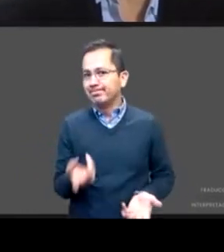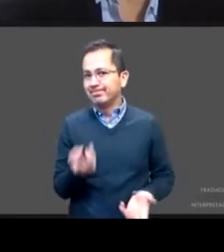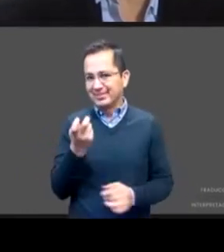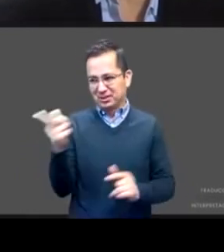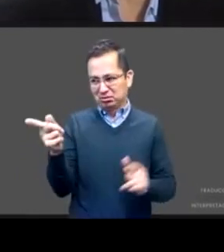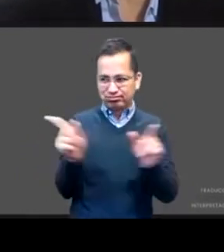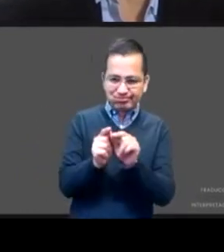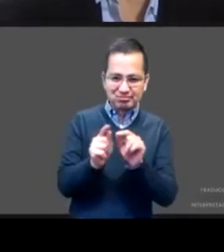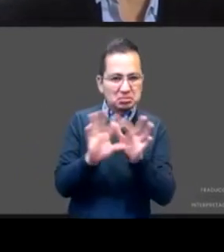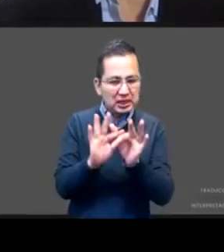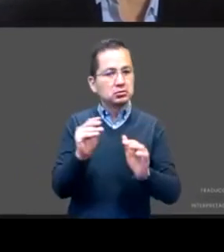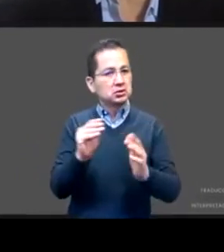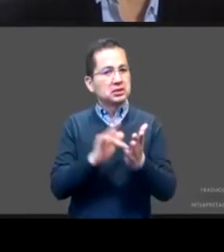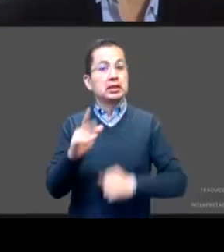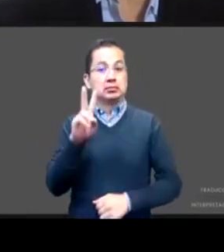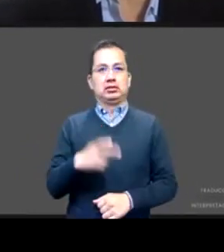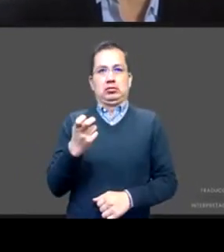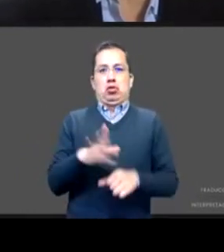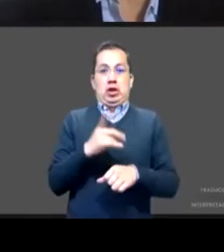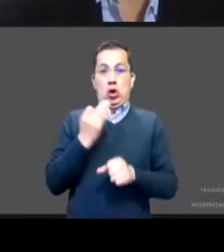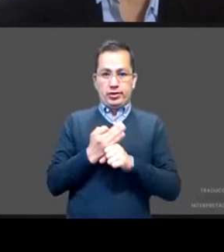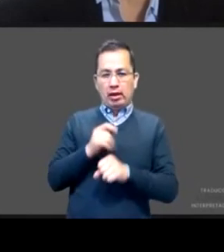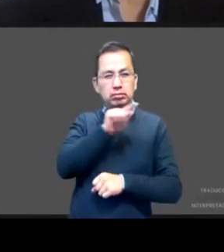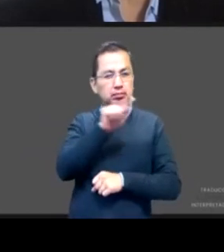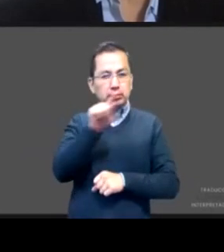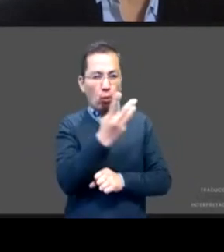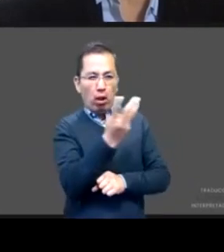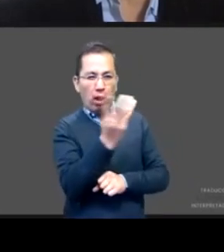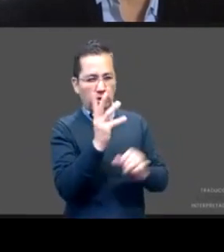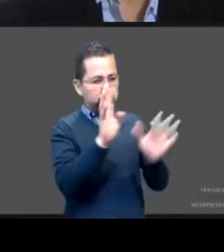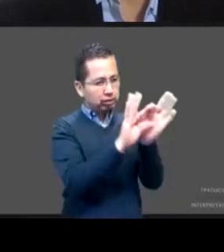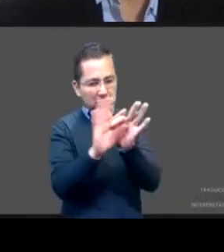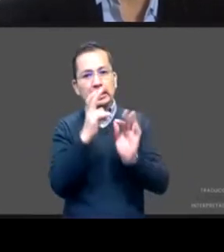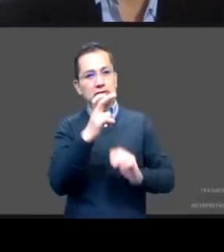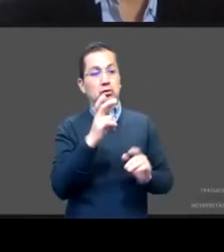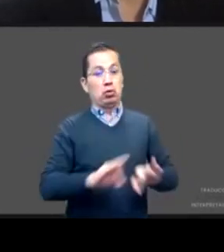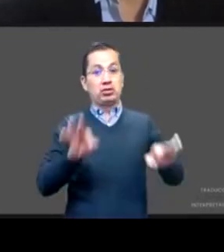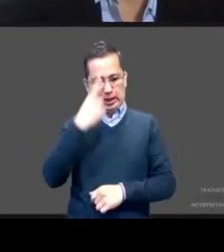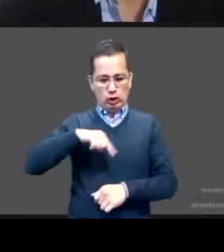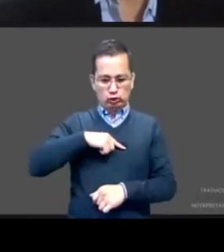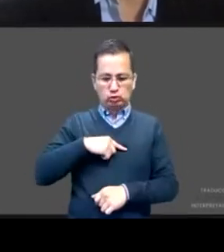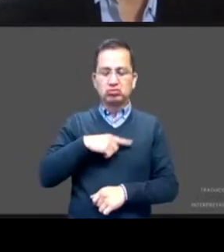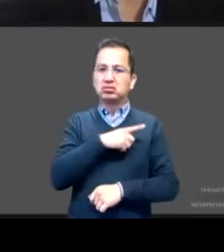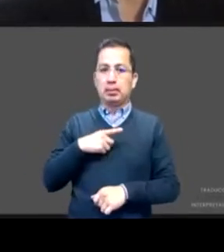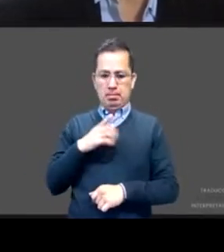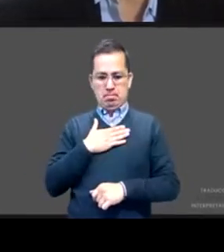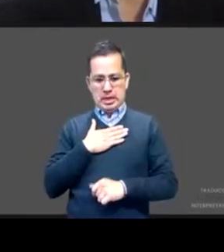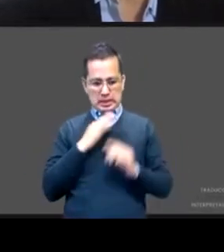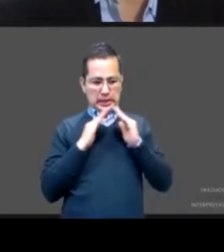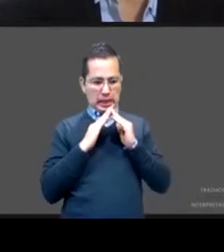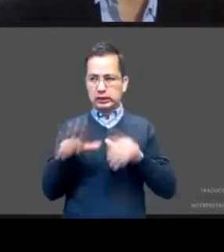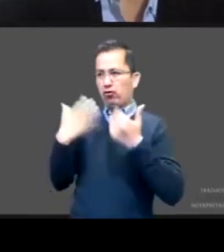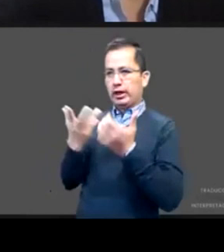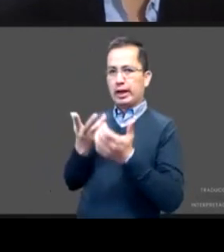sirva como herramienta efectiva para poder construir nuevos escenarios dentro y fuera de nuestras casas para nuestras niñas